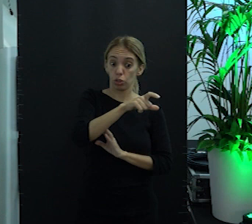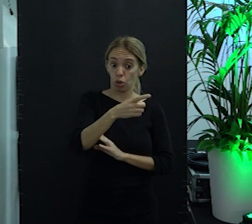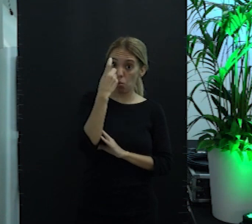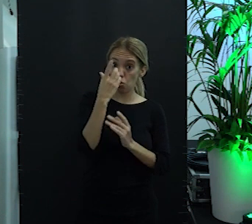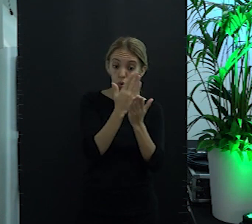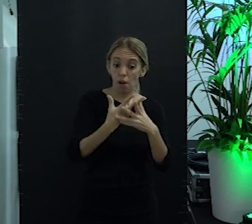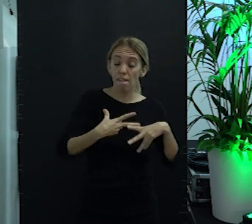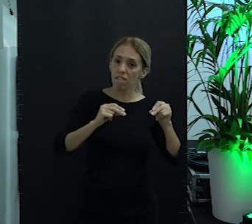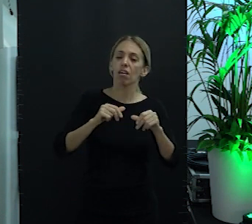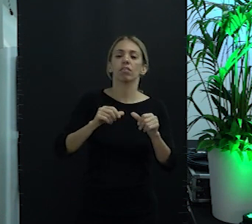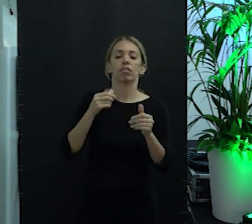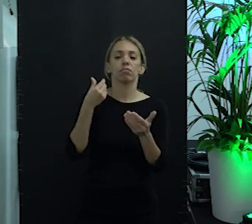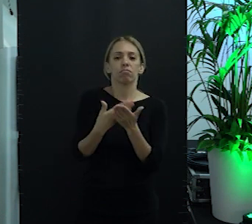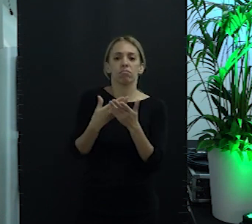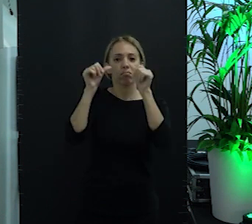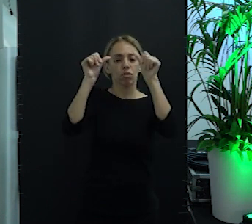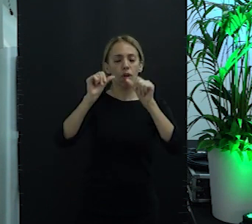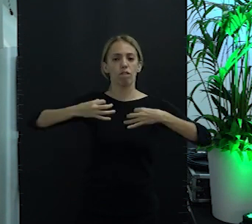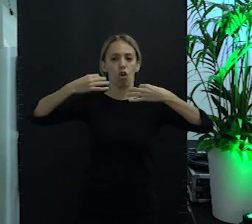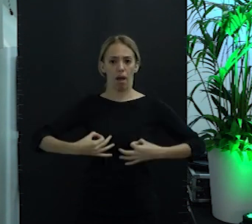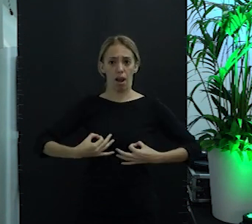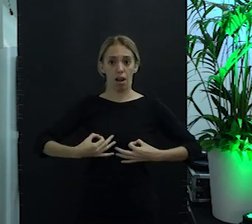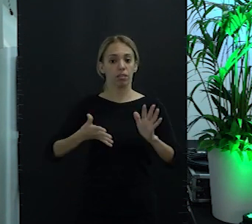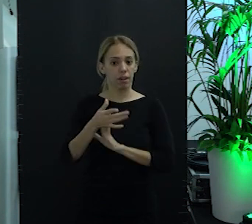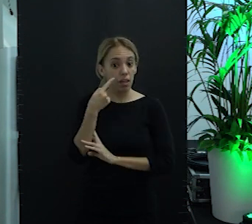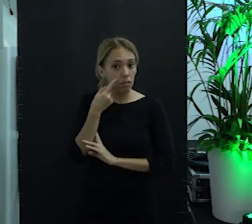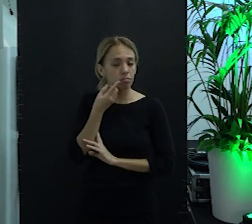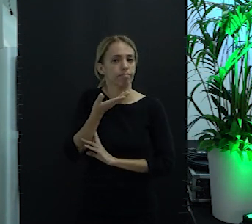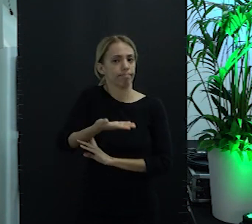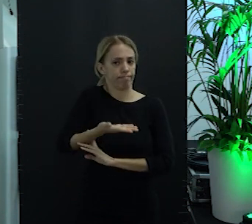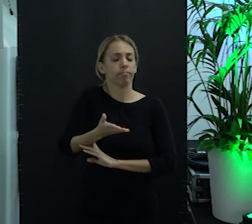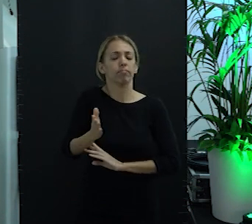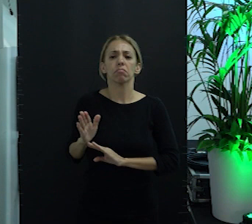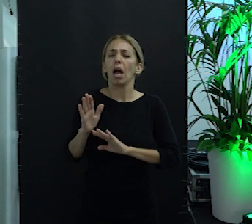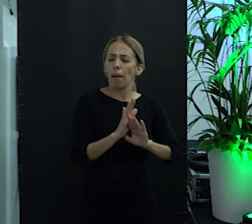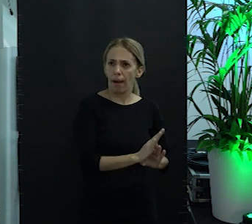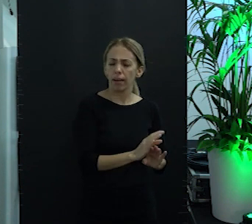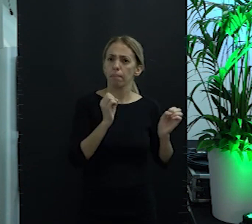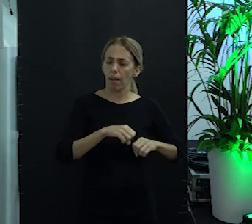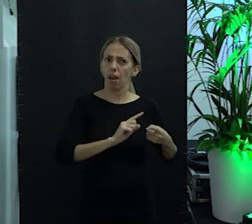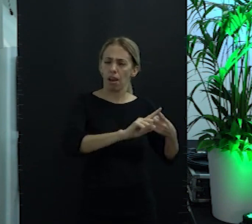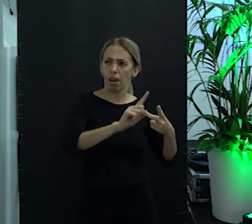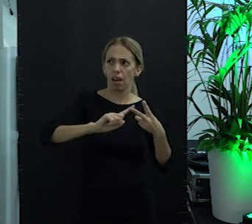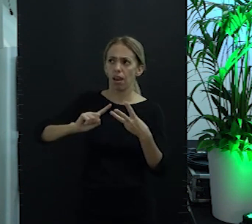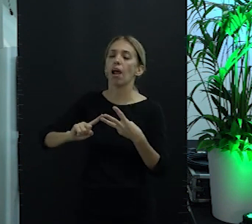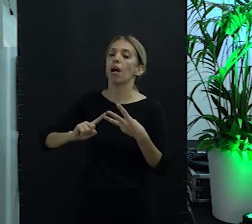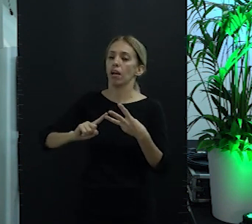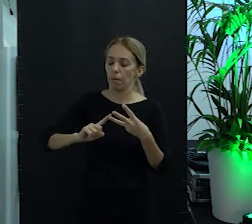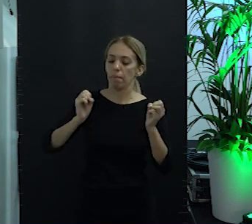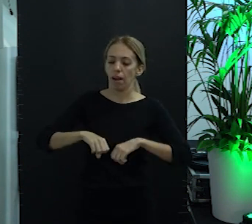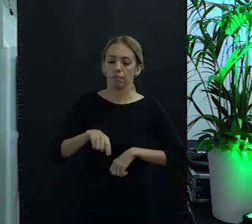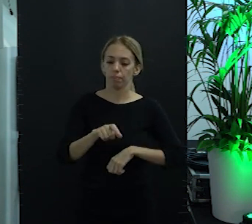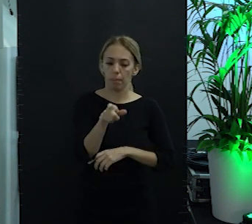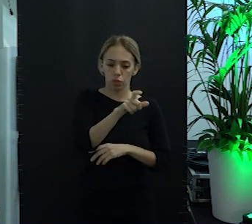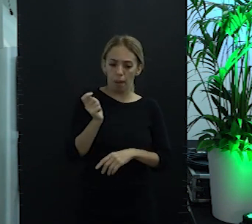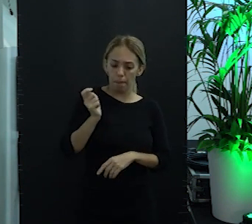¿De acuerdo? Eso es muy importante también. Aparte de esto, dijimos, bueno, vale, formamos a los